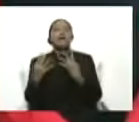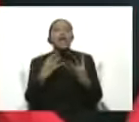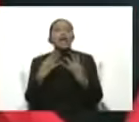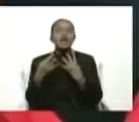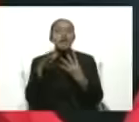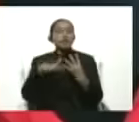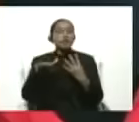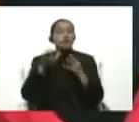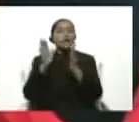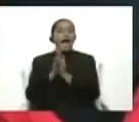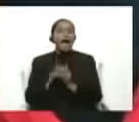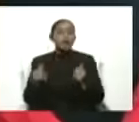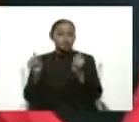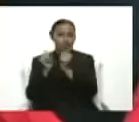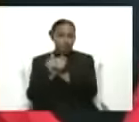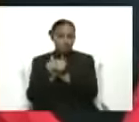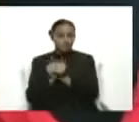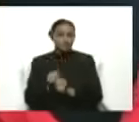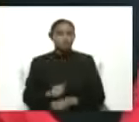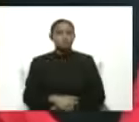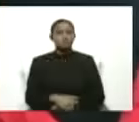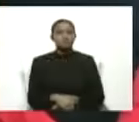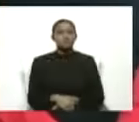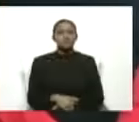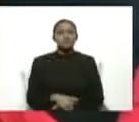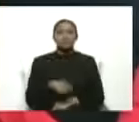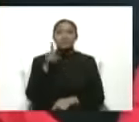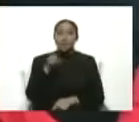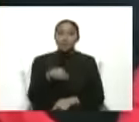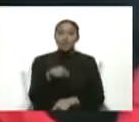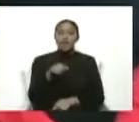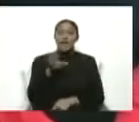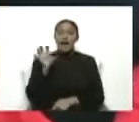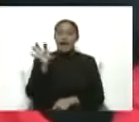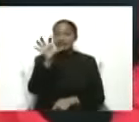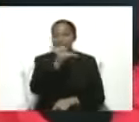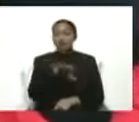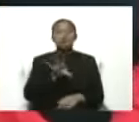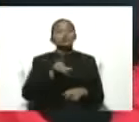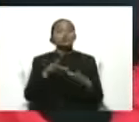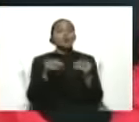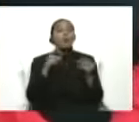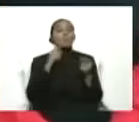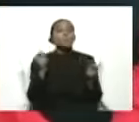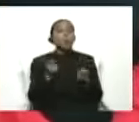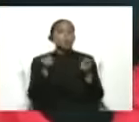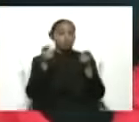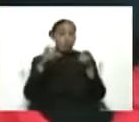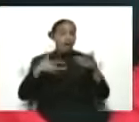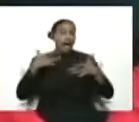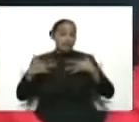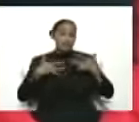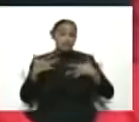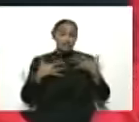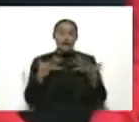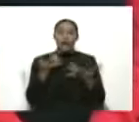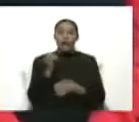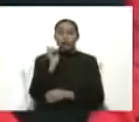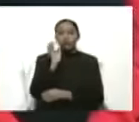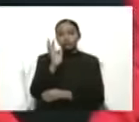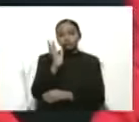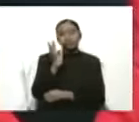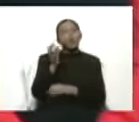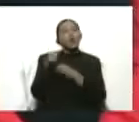en cada uno de los estados una promoción de todas las actividades no solamente de esta sino de el